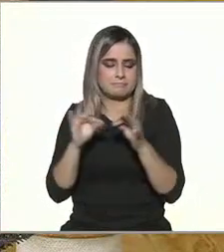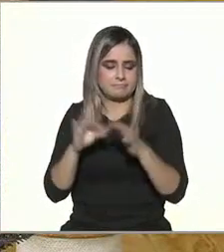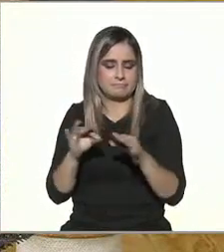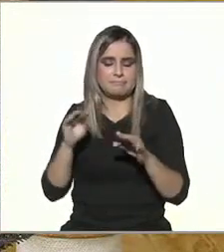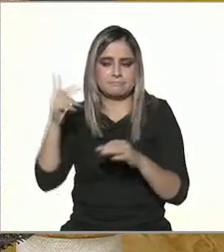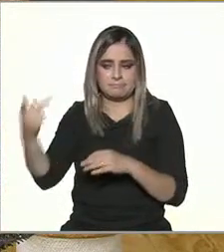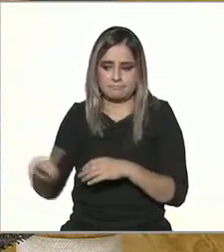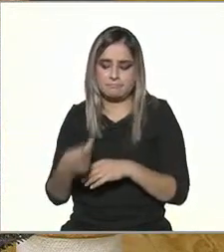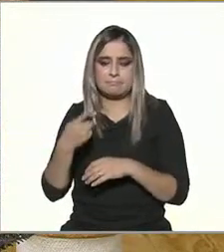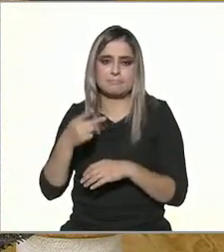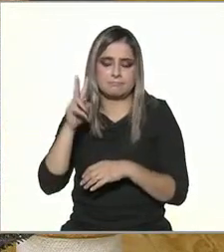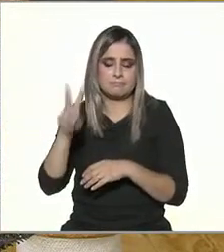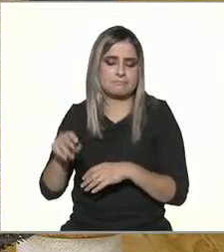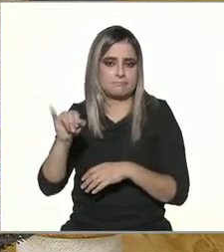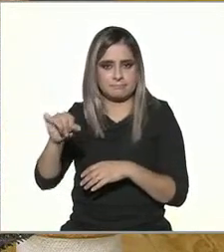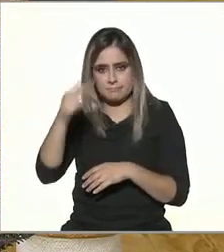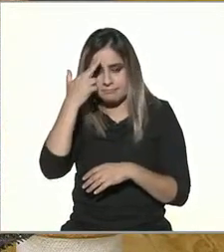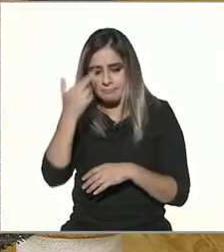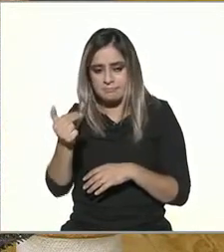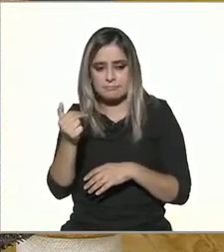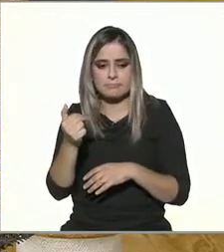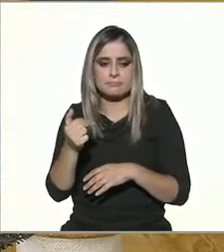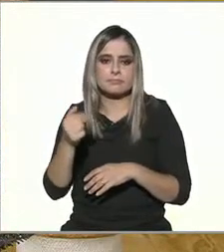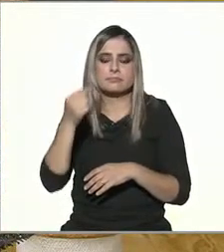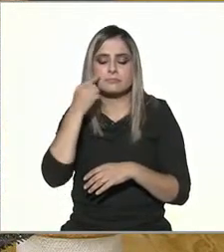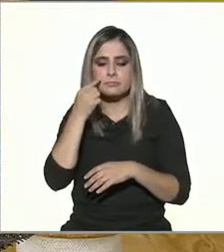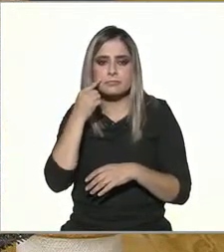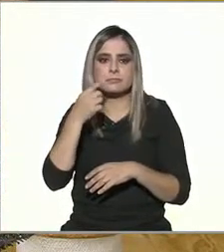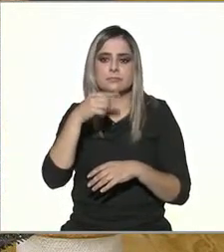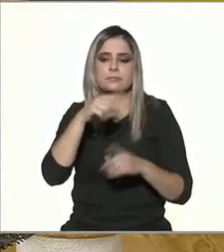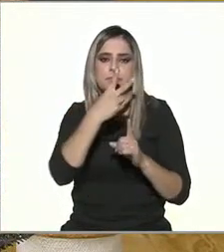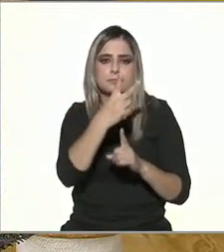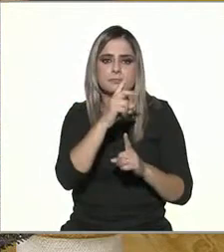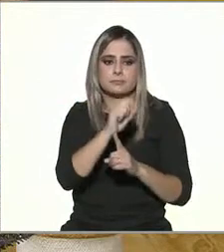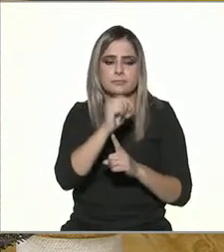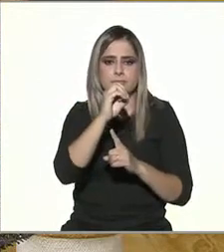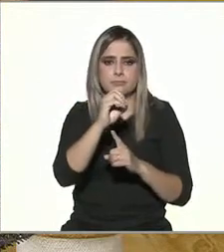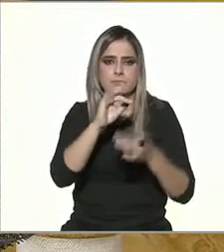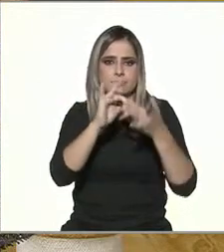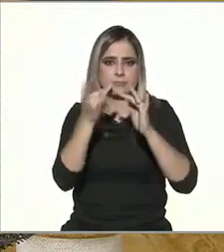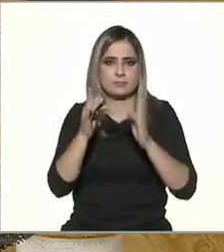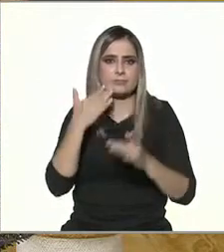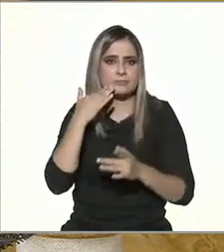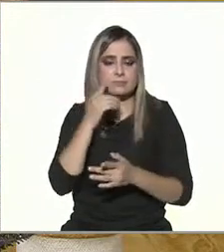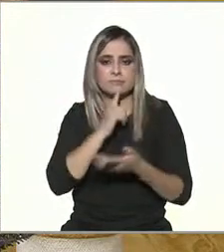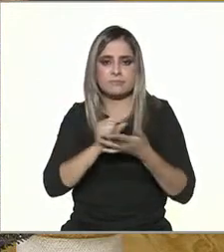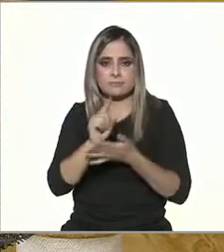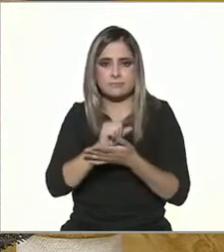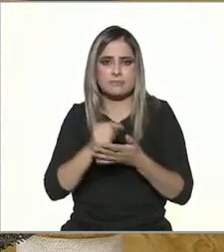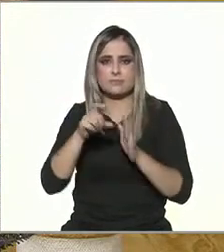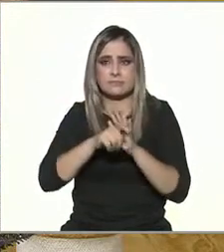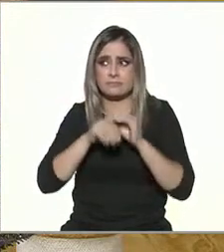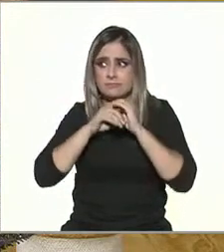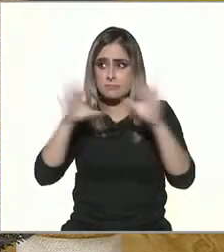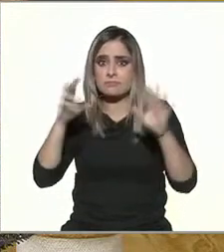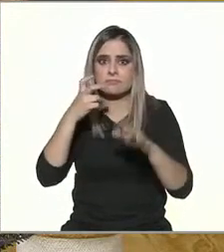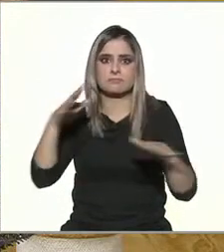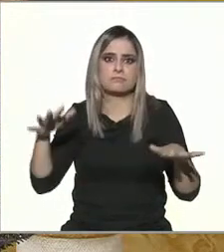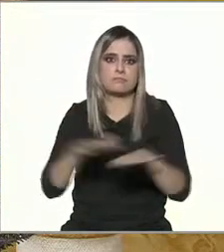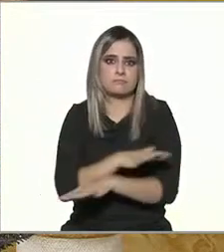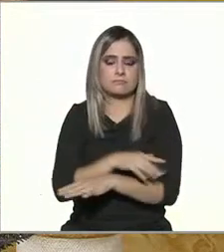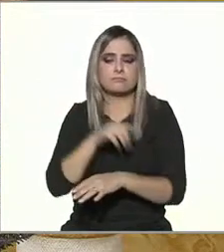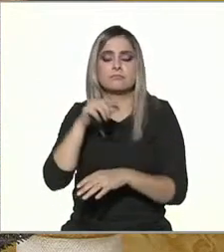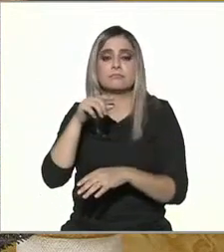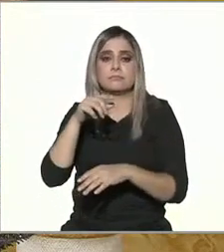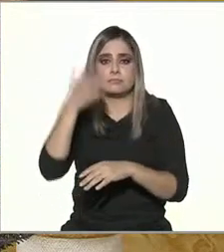sobre algo emocional, ¿no? Es decir, es como la 2.0, las redes sociales, es cuando cambió todo. ¿Por qué? En vez de tener un canal de